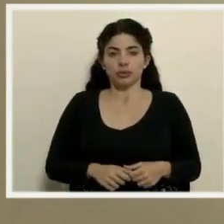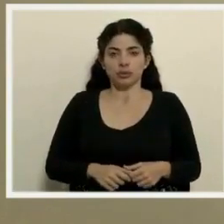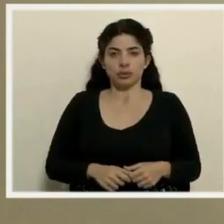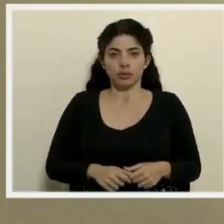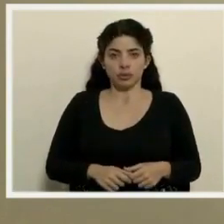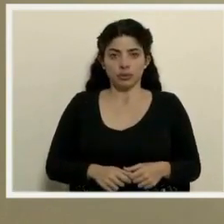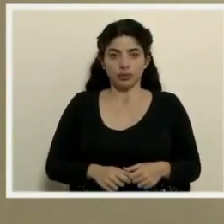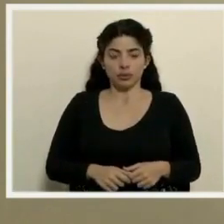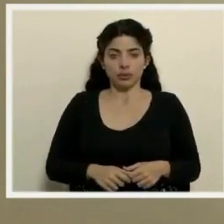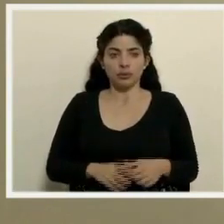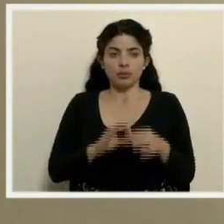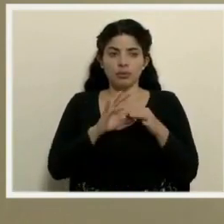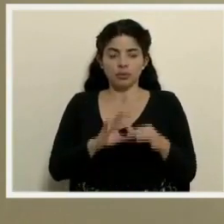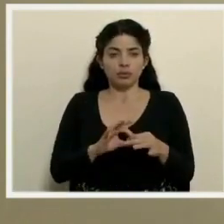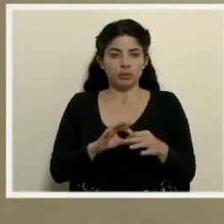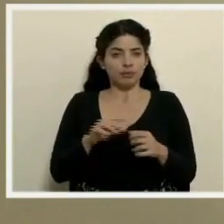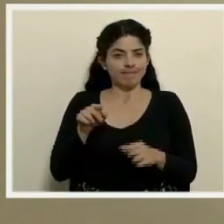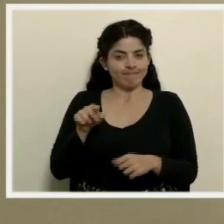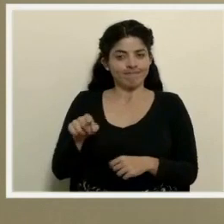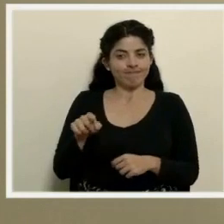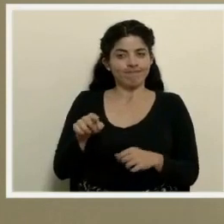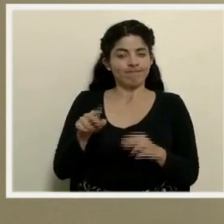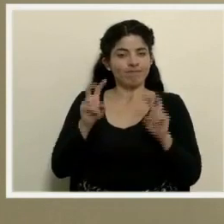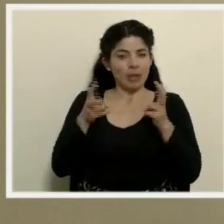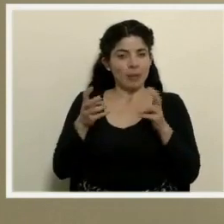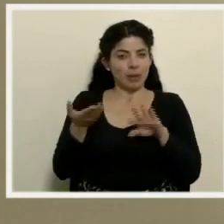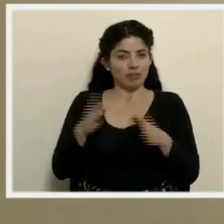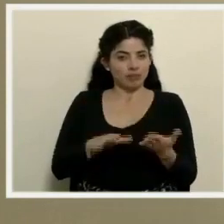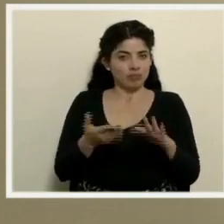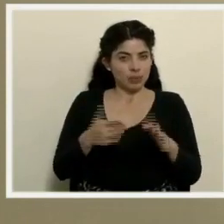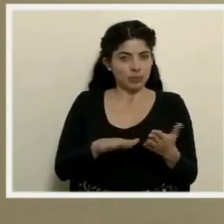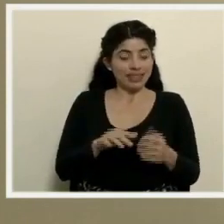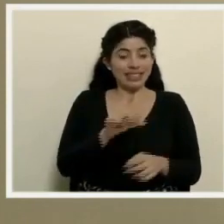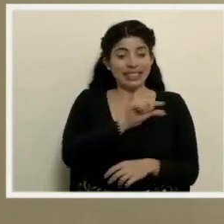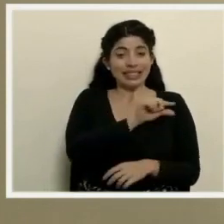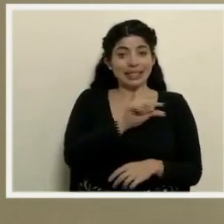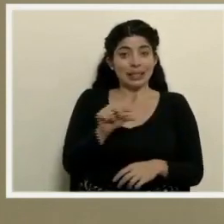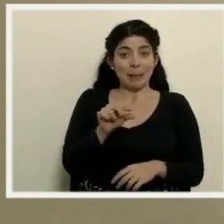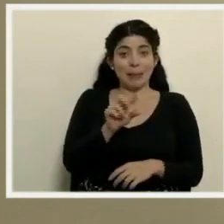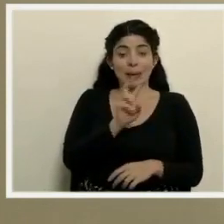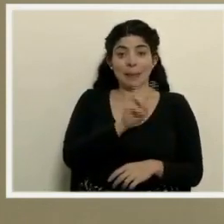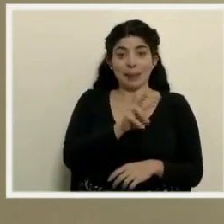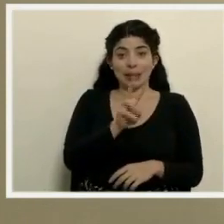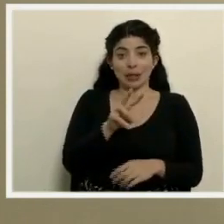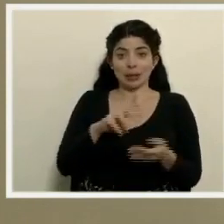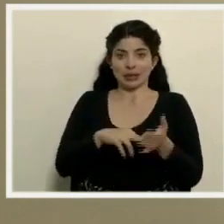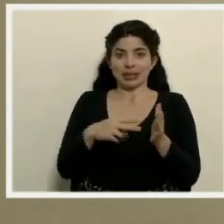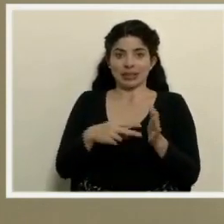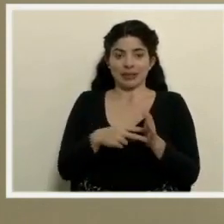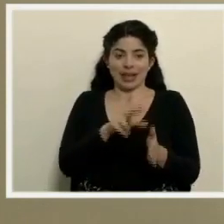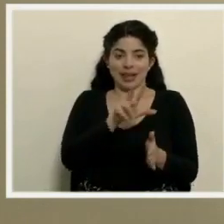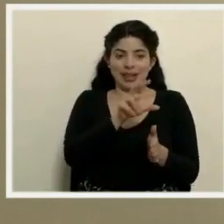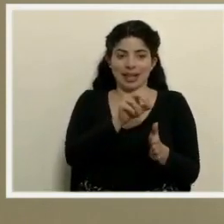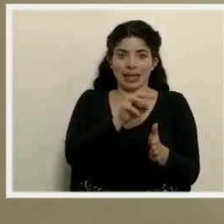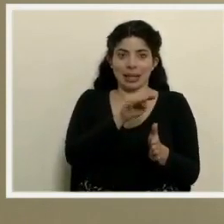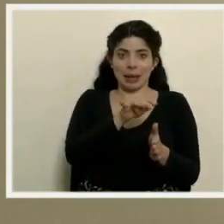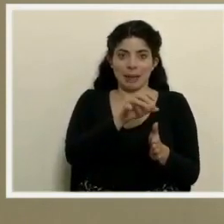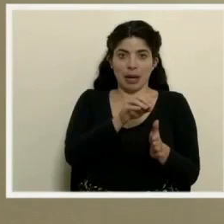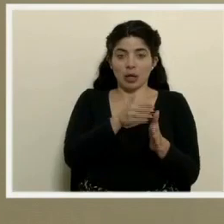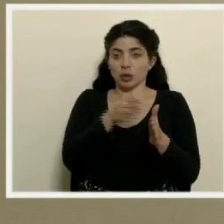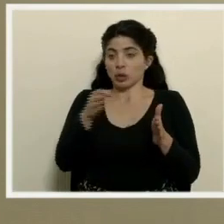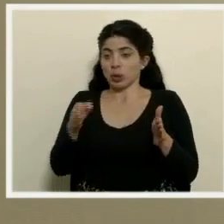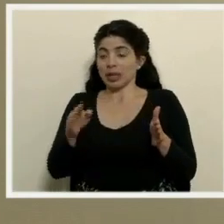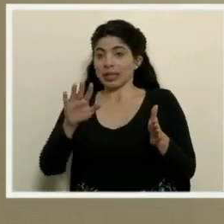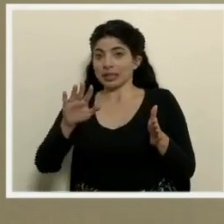En esto de los fallecidos en la semana epidemiológica 22, o sea la que abarcó del 30 de mayo al 5 de